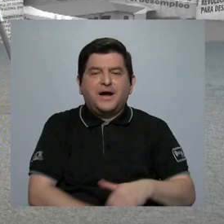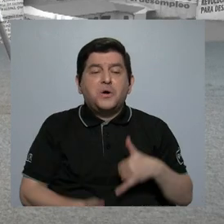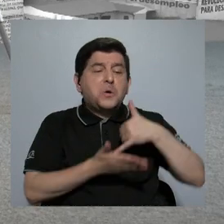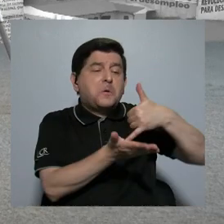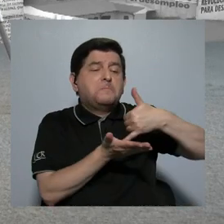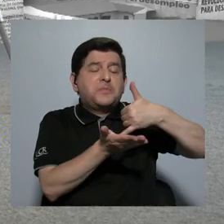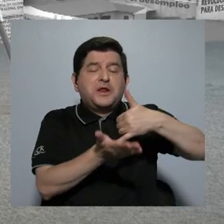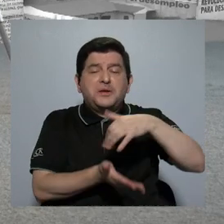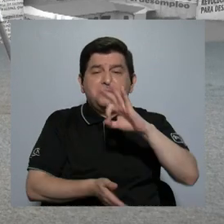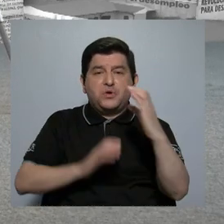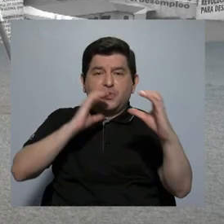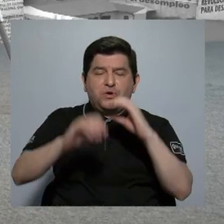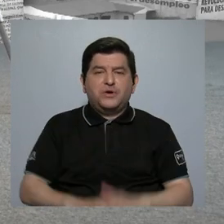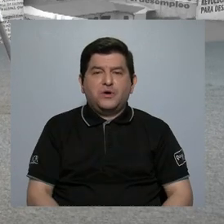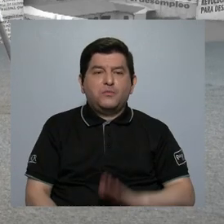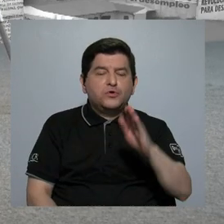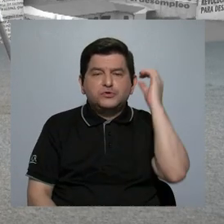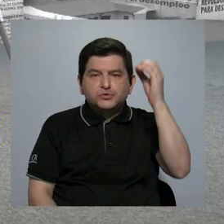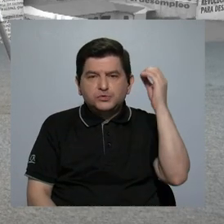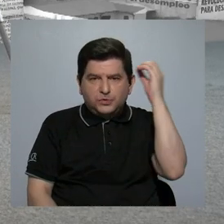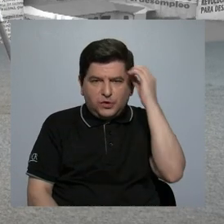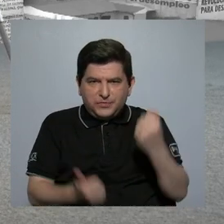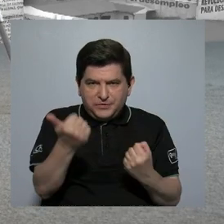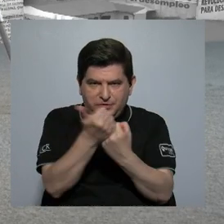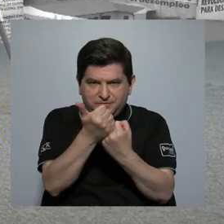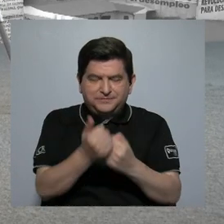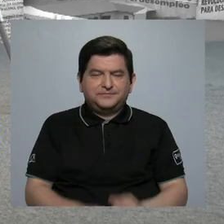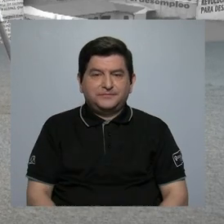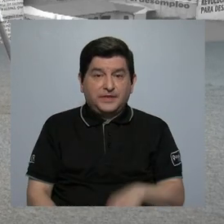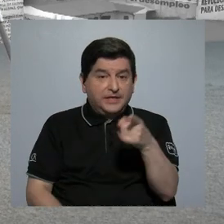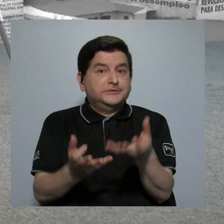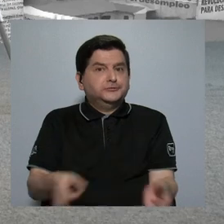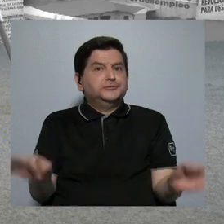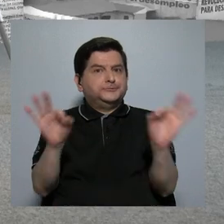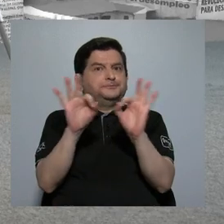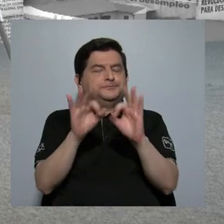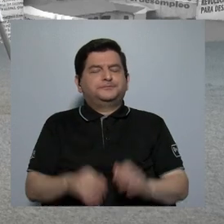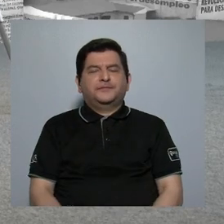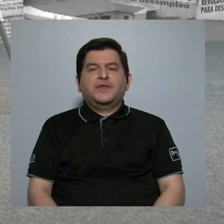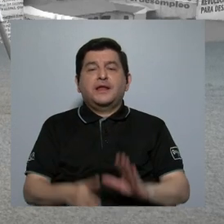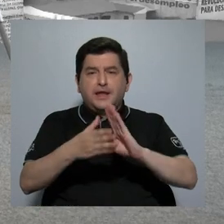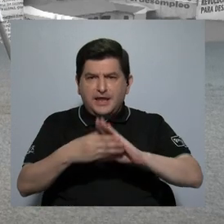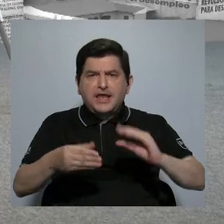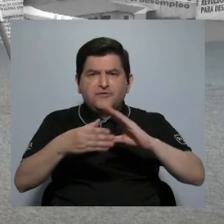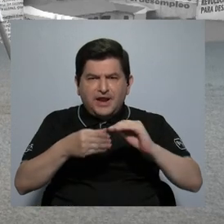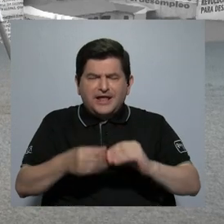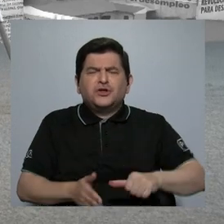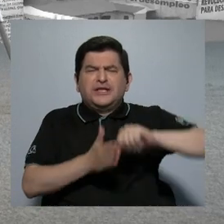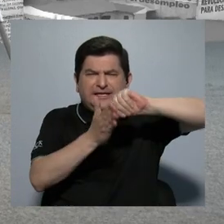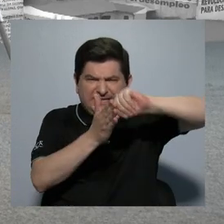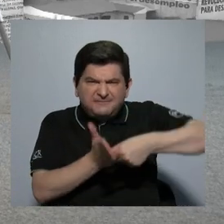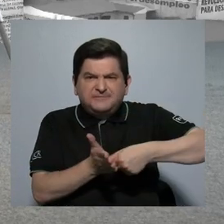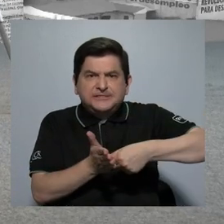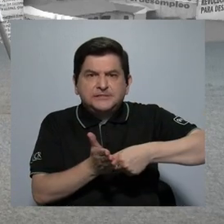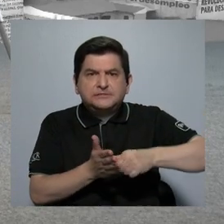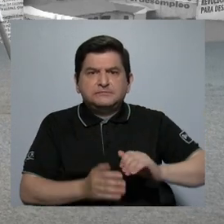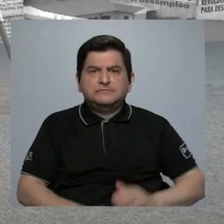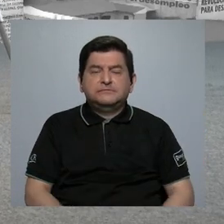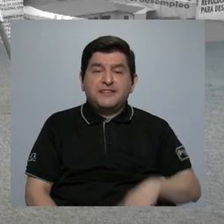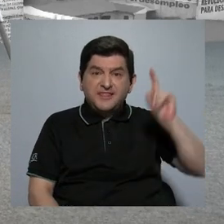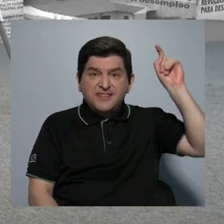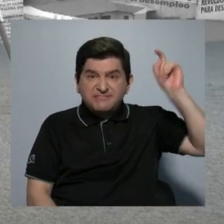premiar a los medios de comunicación por la línea editorial. Esto es fundamental. Y la Relatoría ha sido muy enfática en que